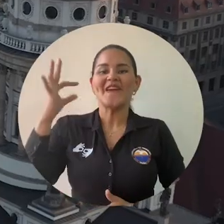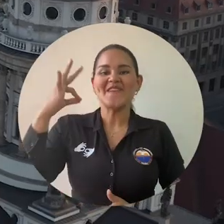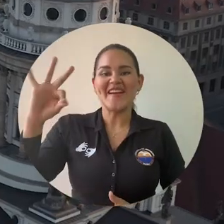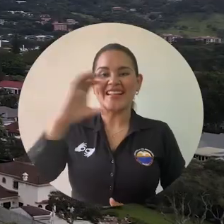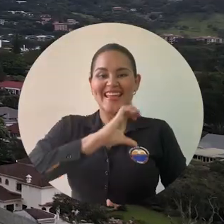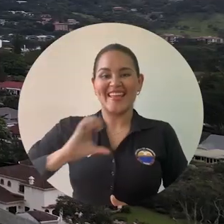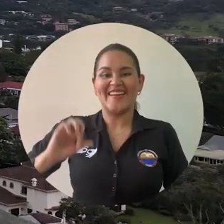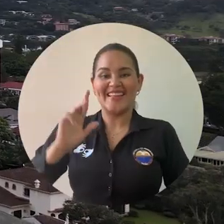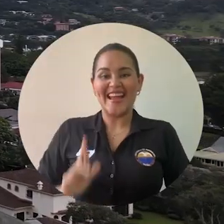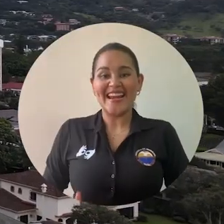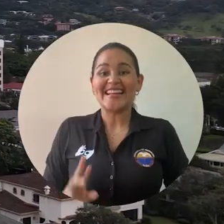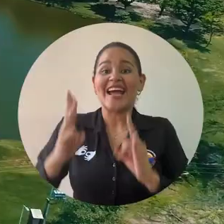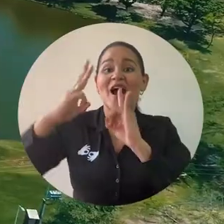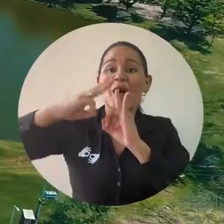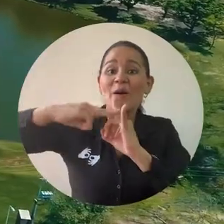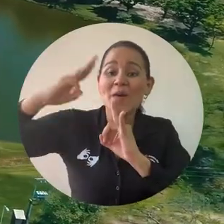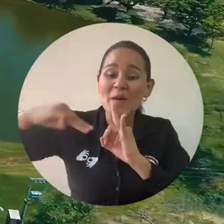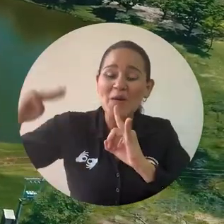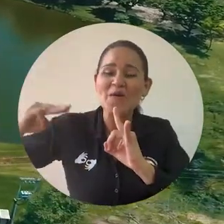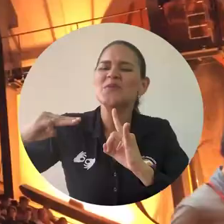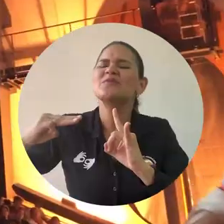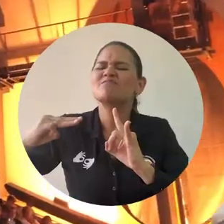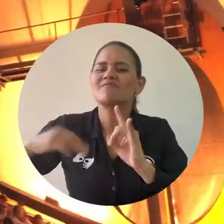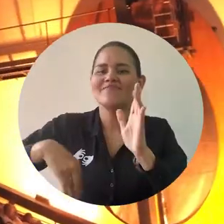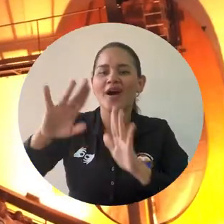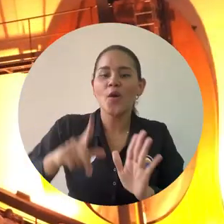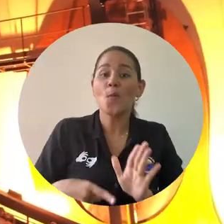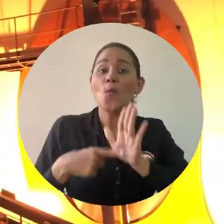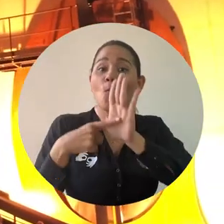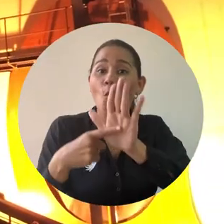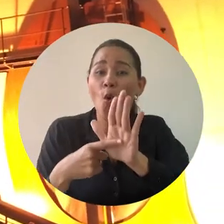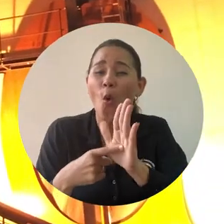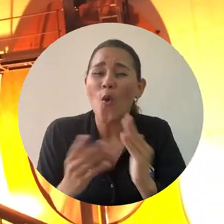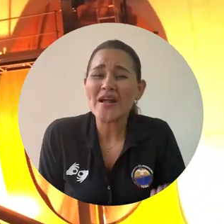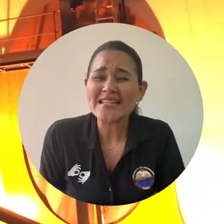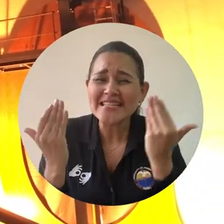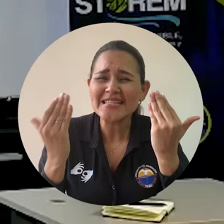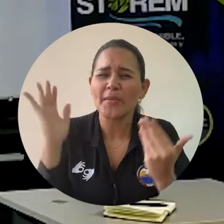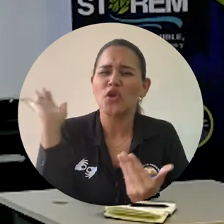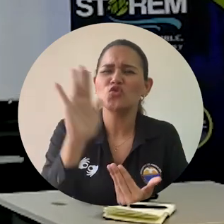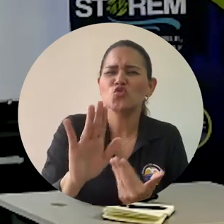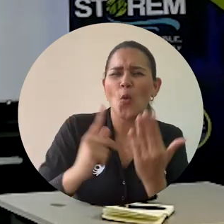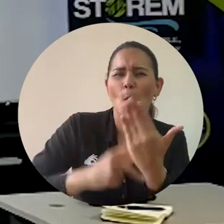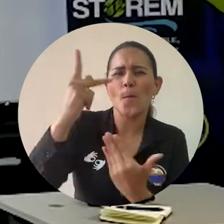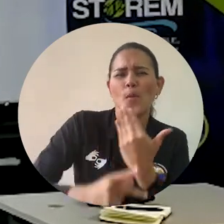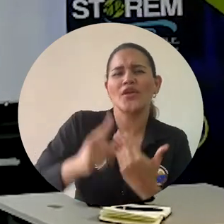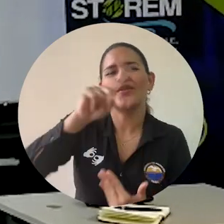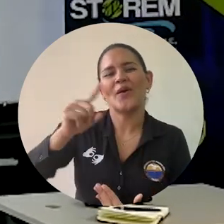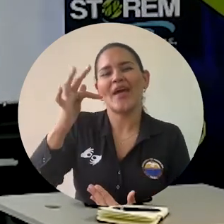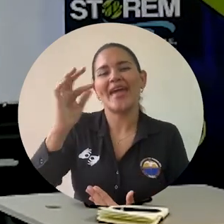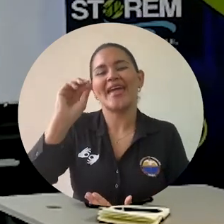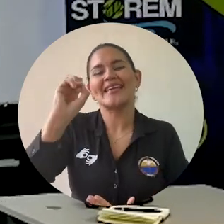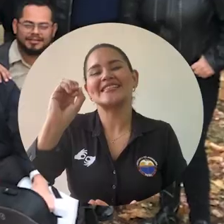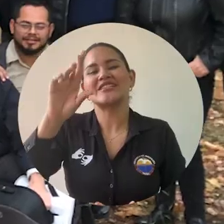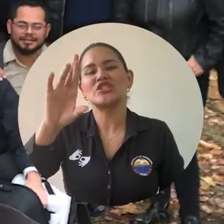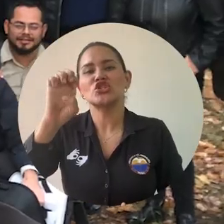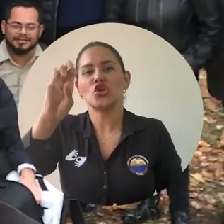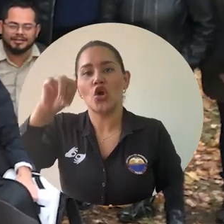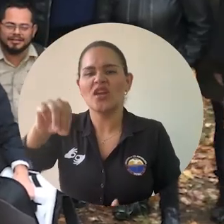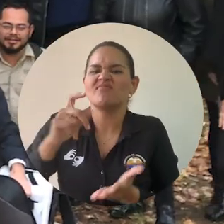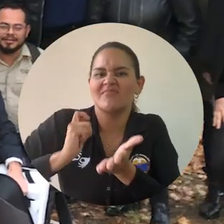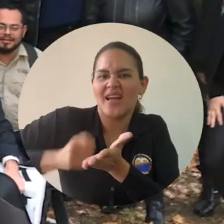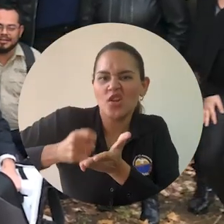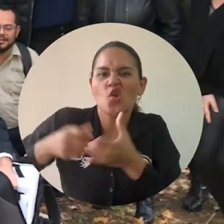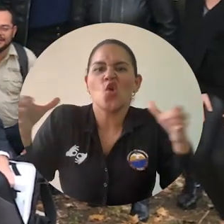En Francia y Costa Rica, la Universidad de Magdalena dio a conocer importantes resultados de la exitosa ejecución del proyecto STOREM ante